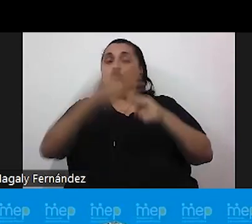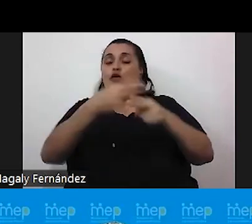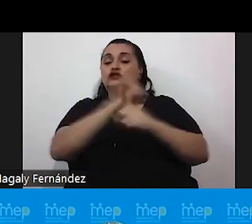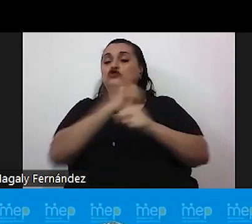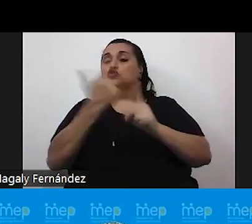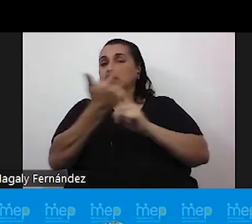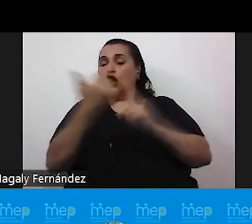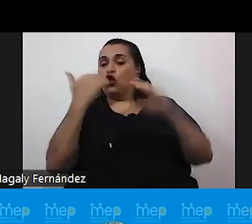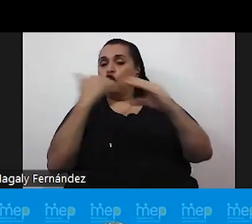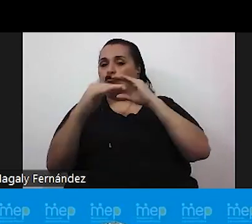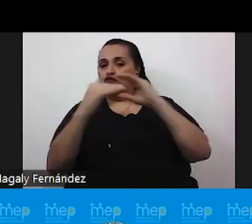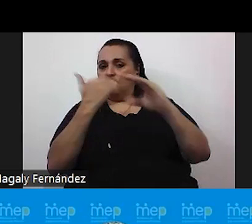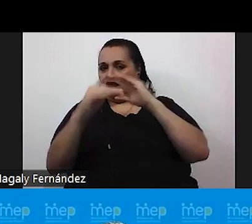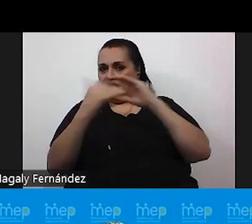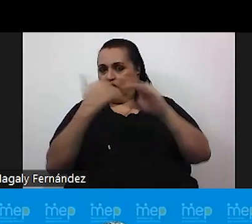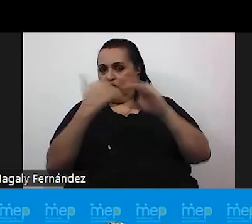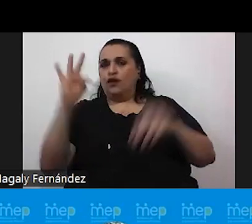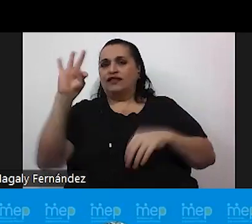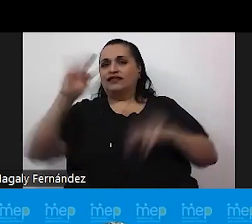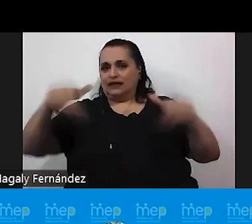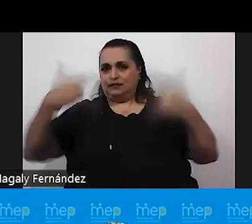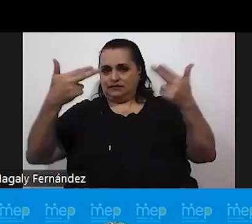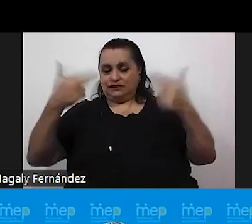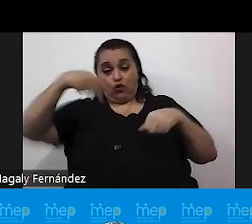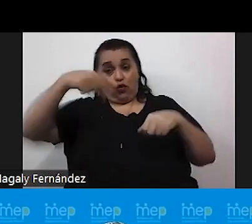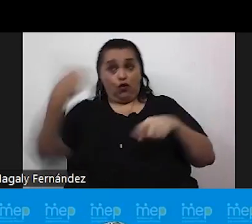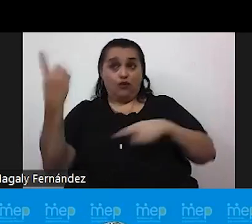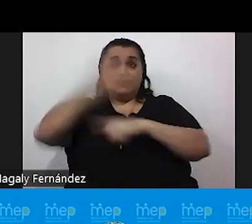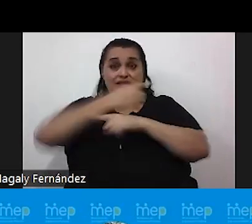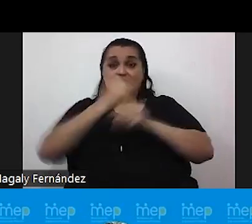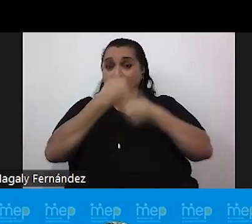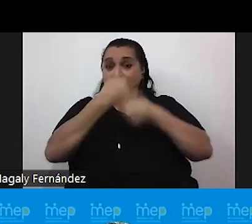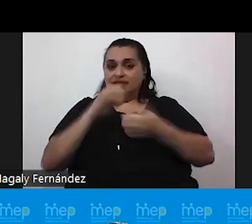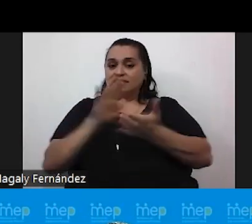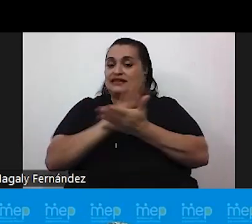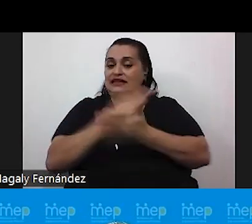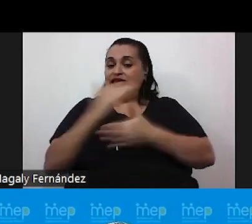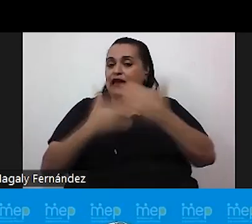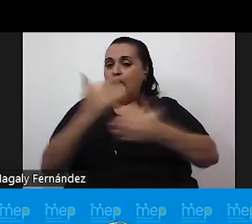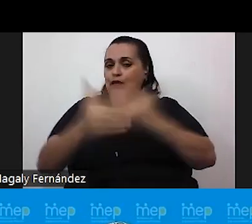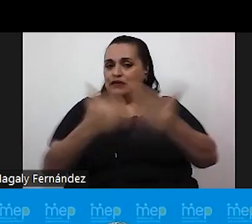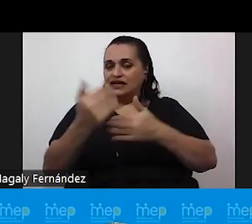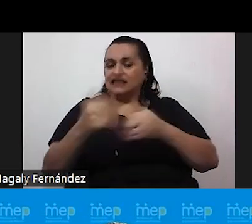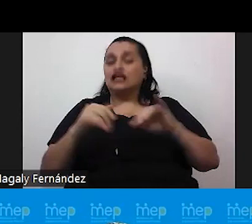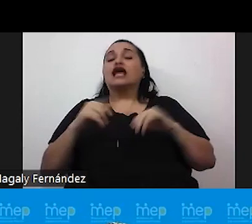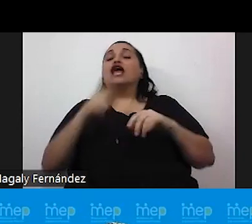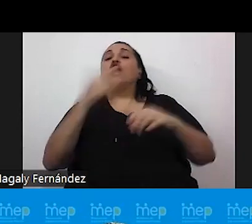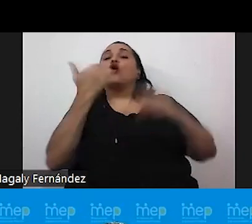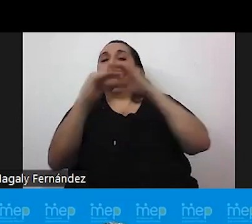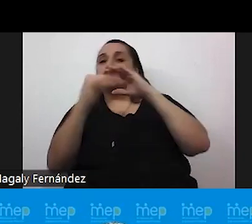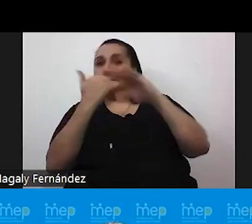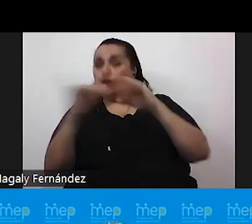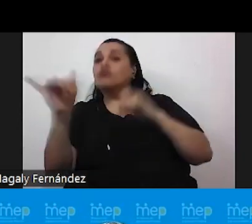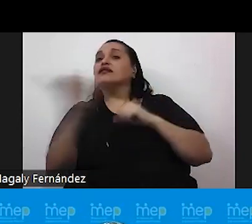correo electrónicos específicamente en Teams hoy en día se realiza este trámite no sólo para las cuentas de correo sino para